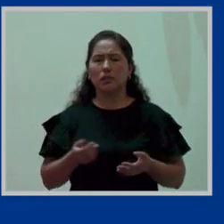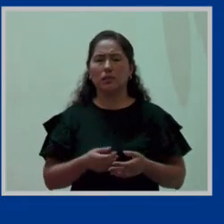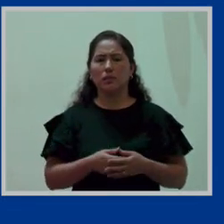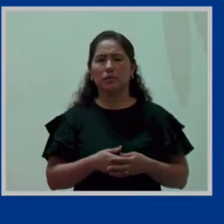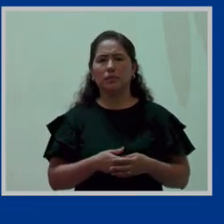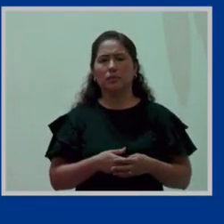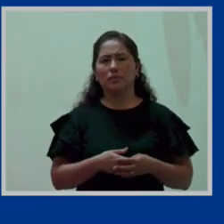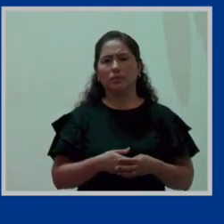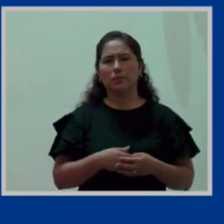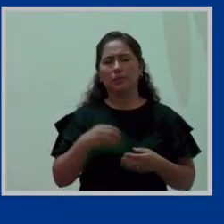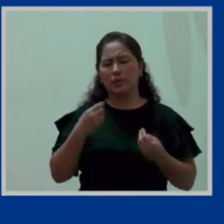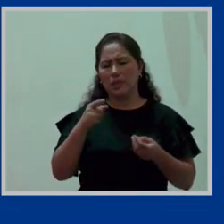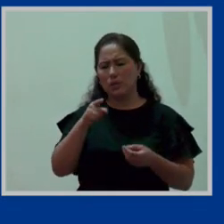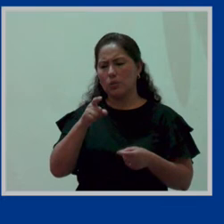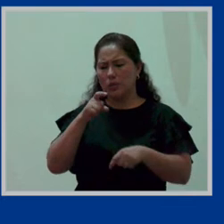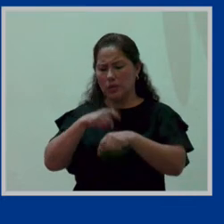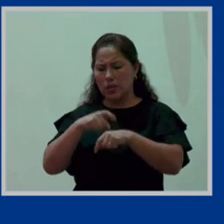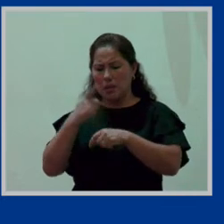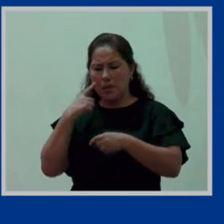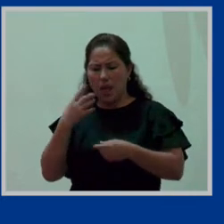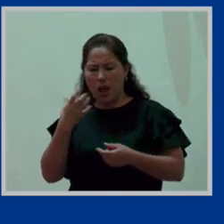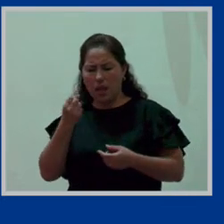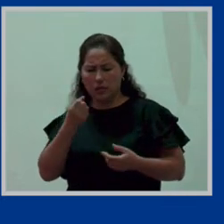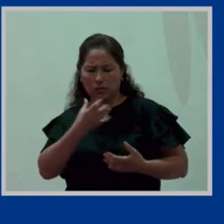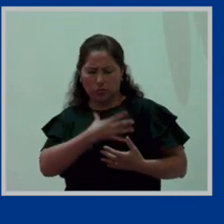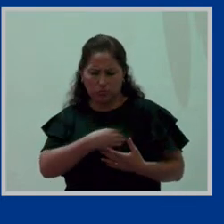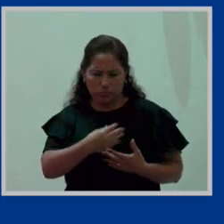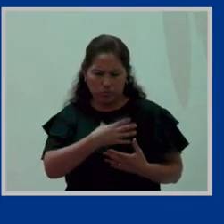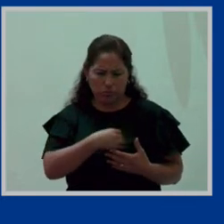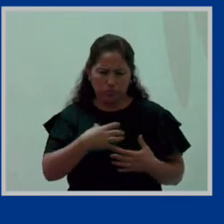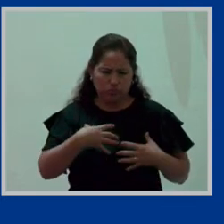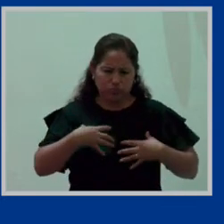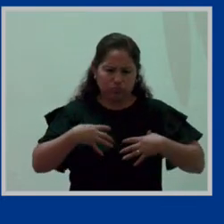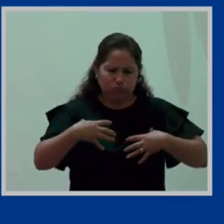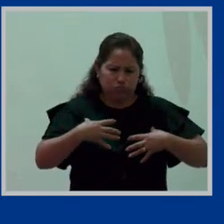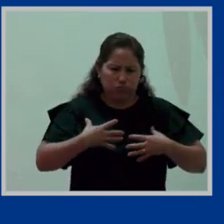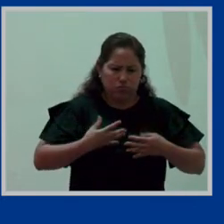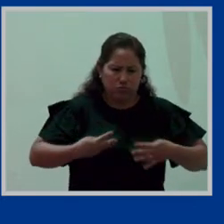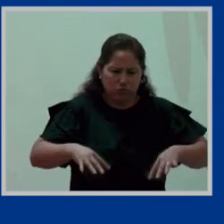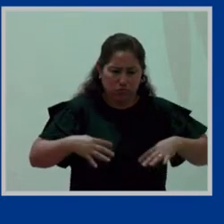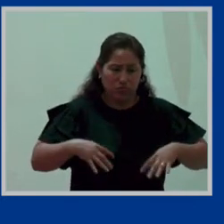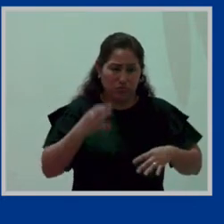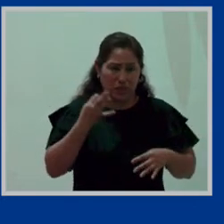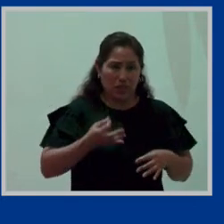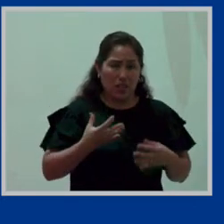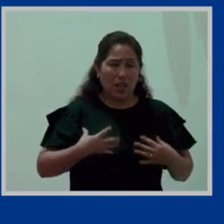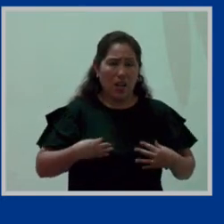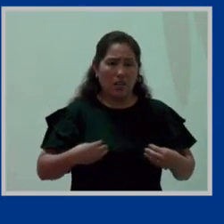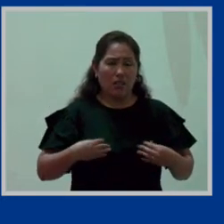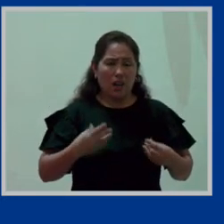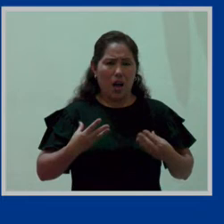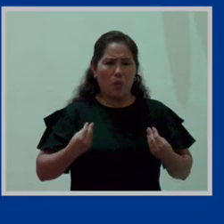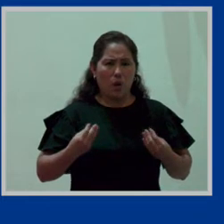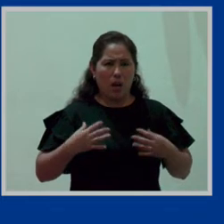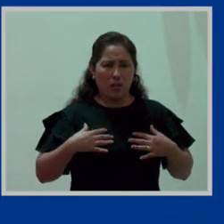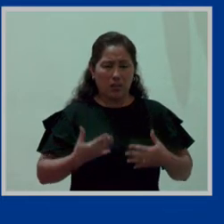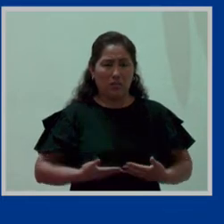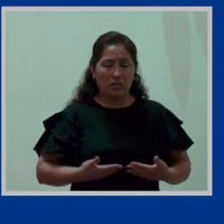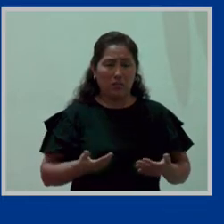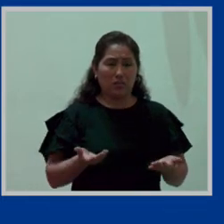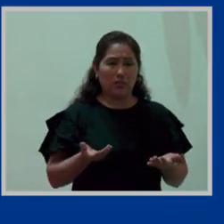darse un tiempo para la leche materna cuando señalan los pechos entonces se rebalsa y moja la vestimenta y la madre.